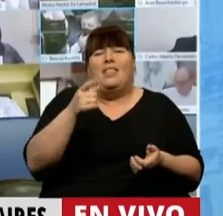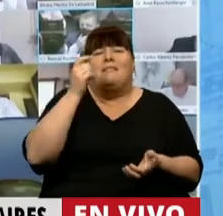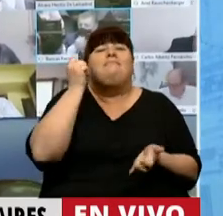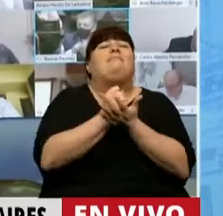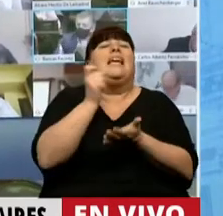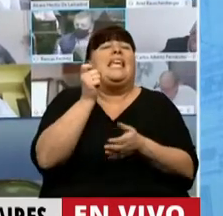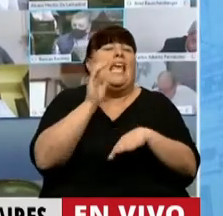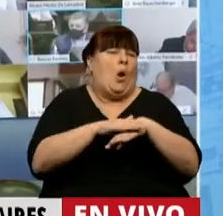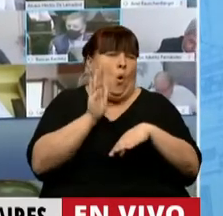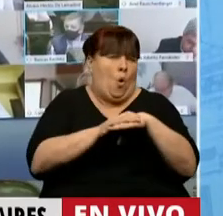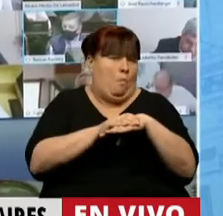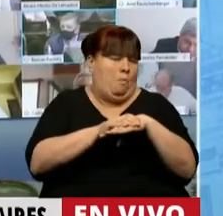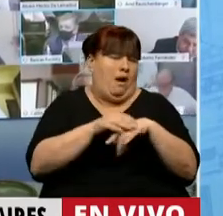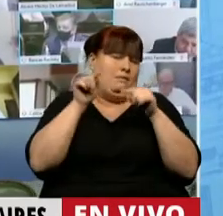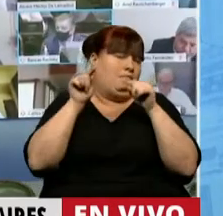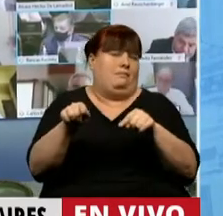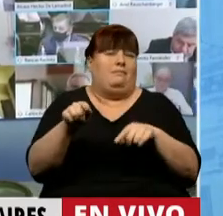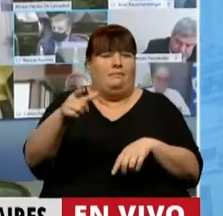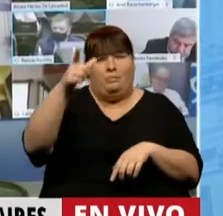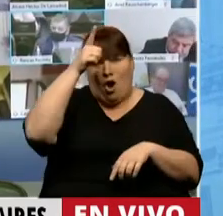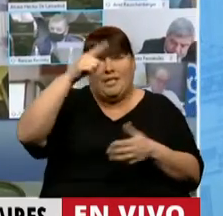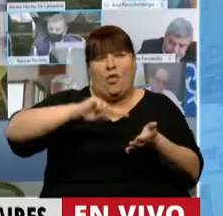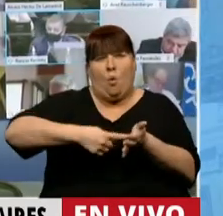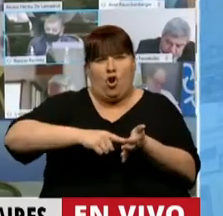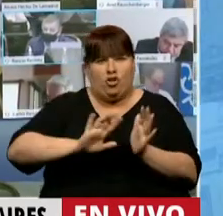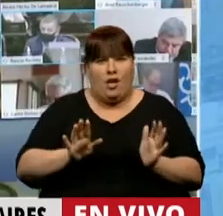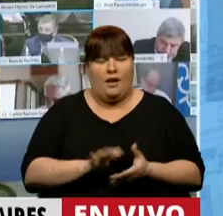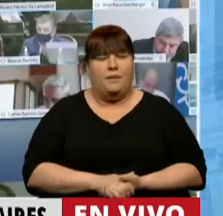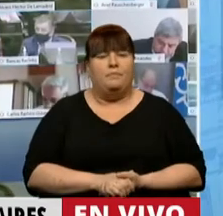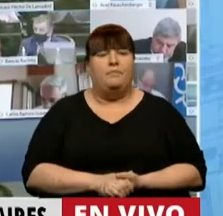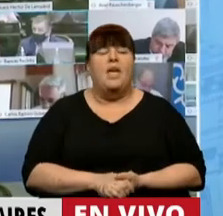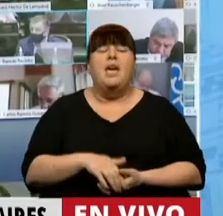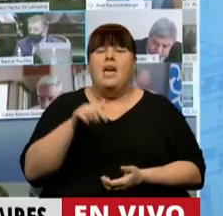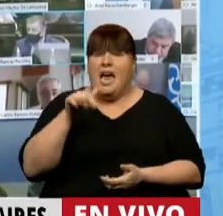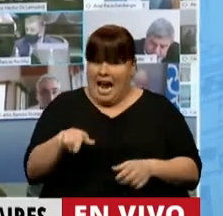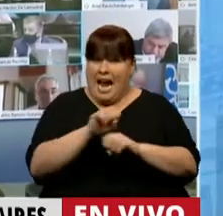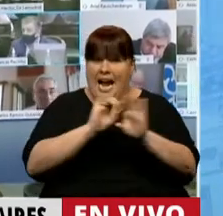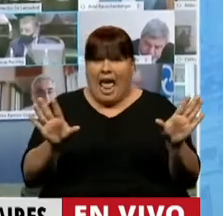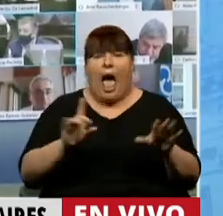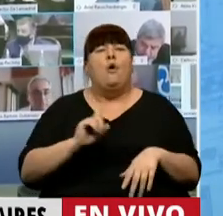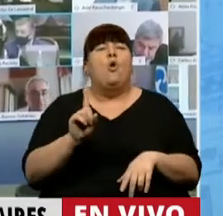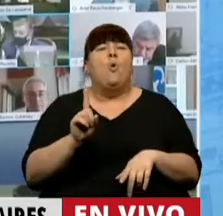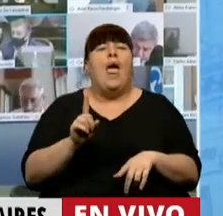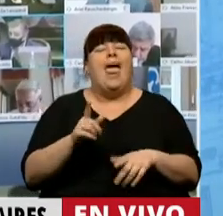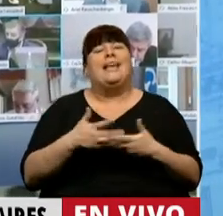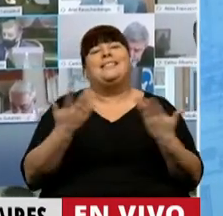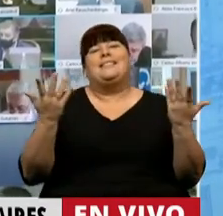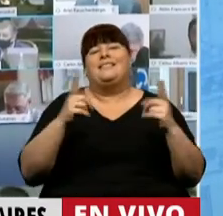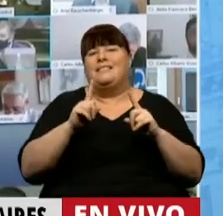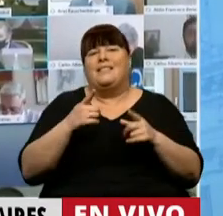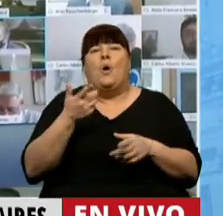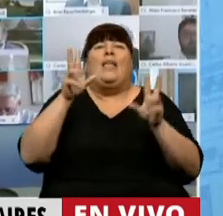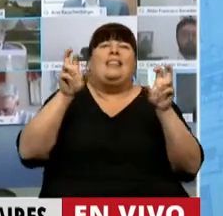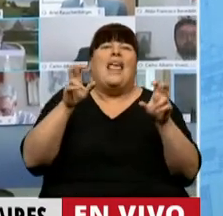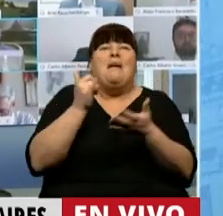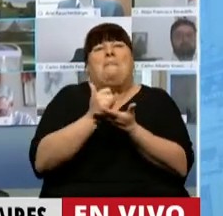sello de la responsabilidad de la bonaerense. Esto es muy grave porque no es un rayo en cielo sereno no